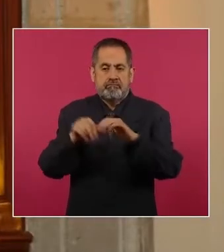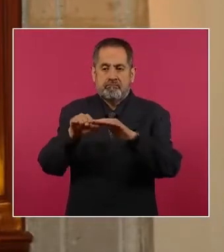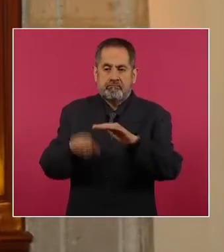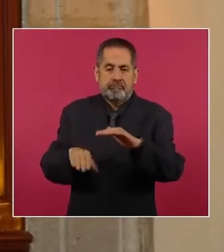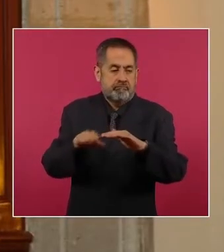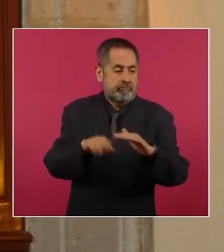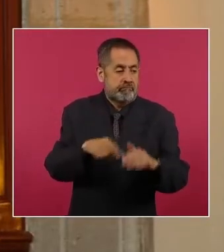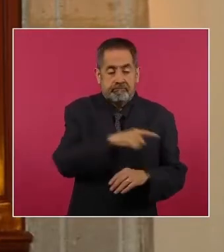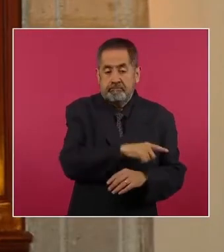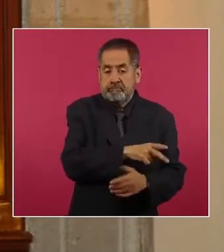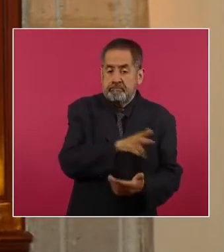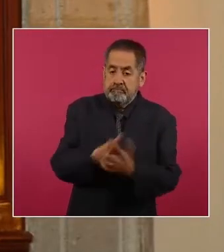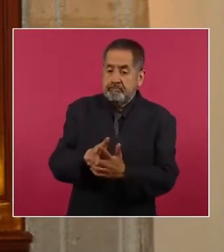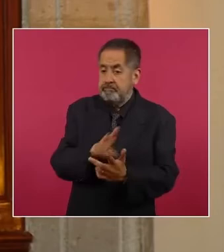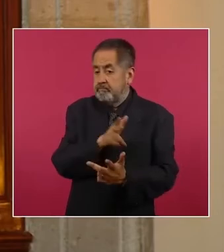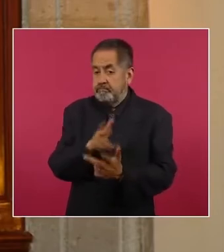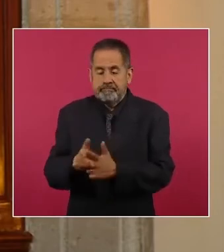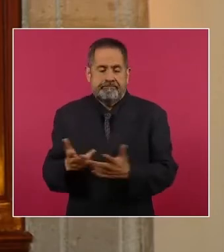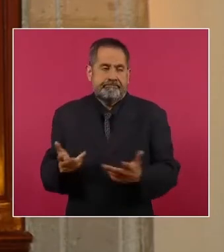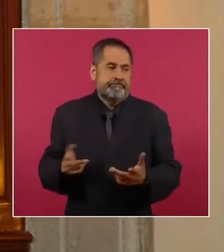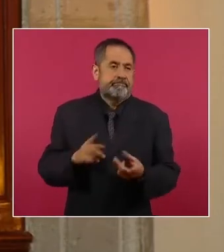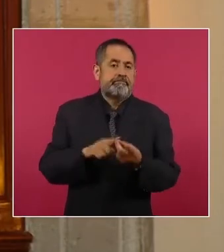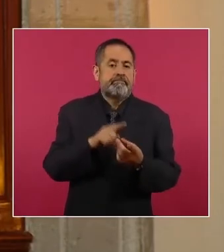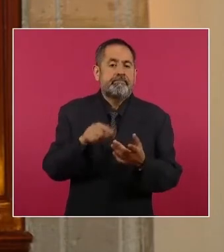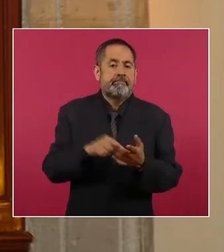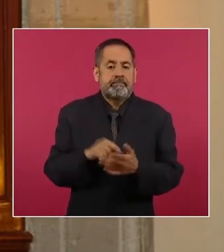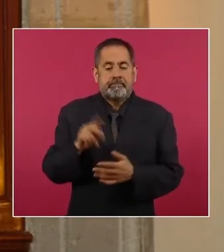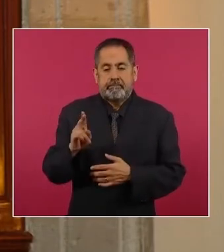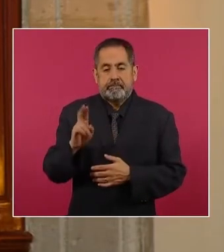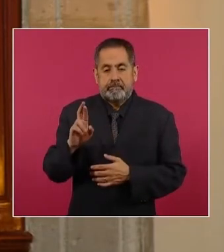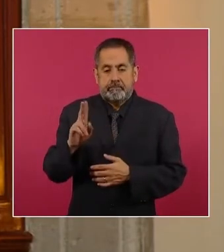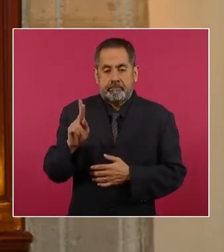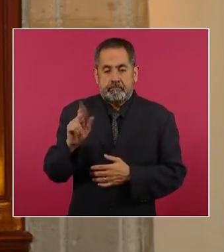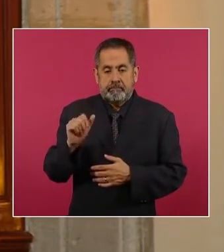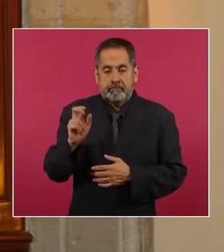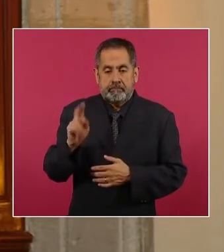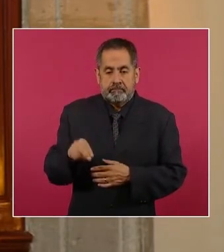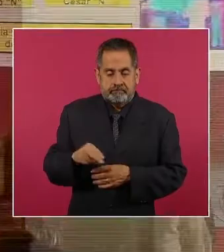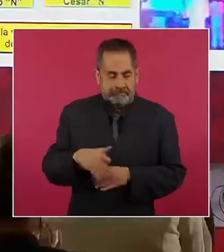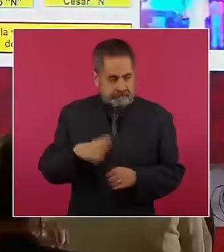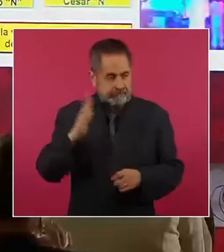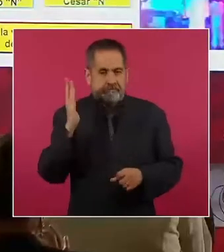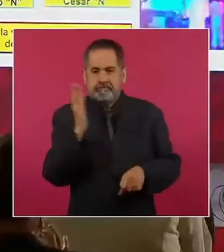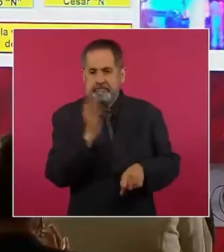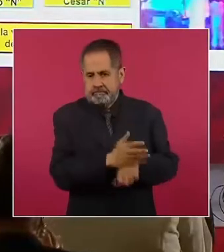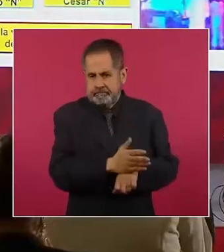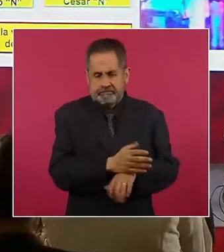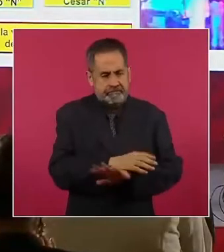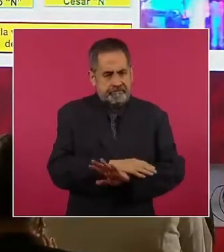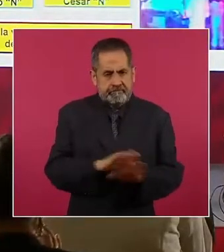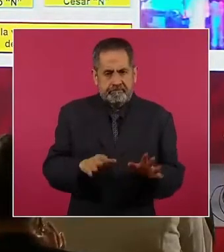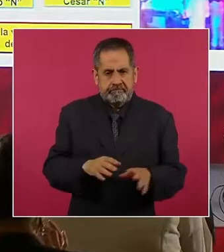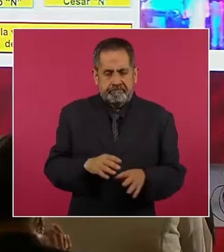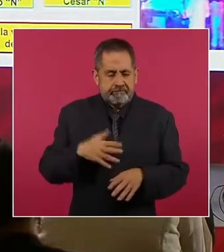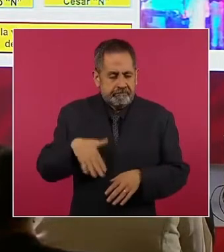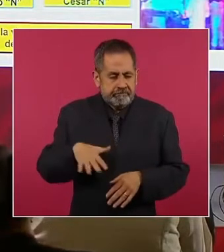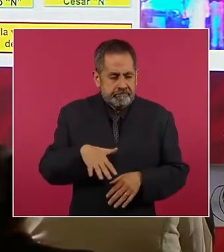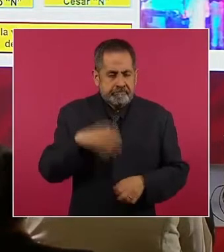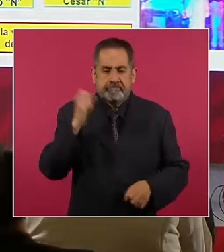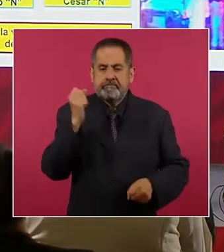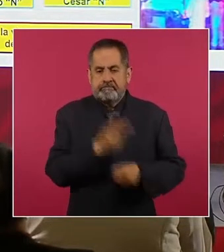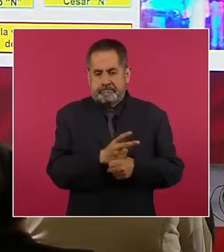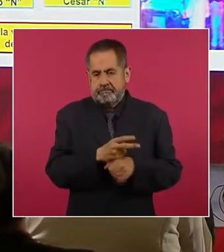en diciembre de 2017. Como informamos, no hay crimen sin castigo y más temprano que tarde